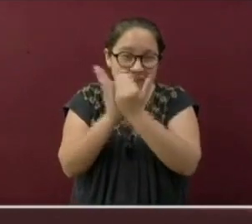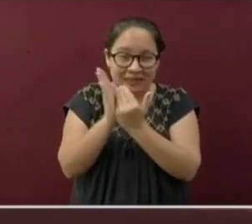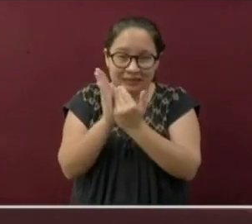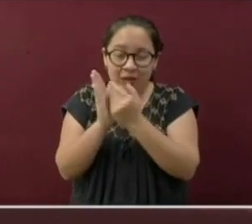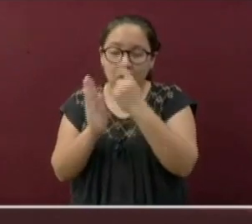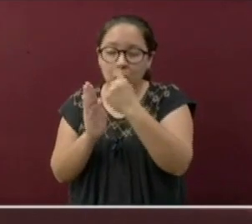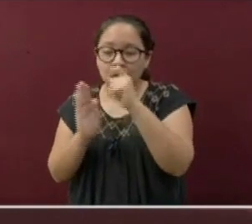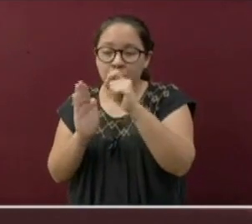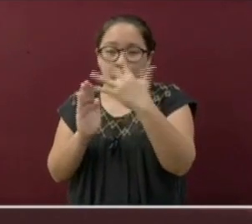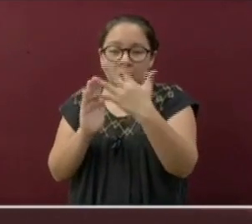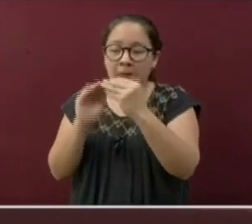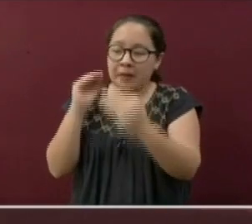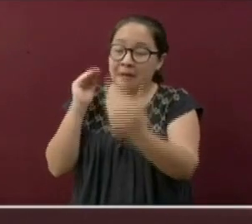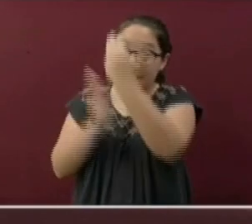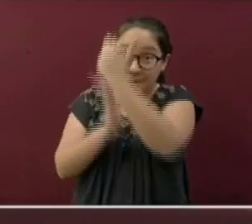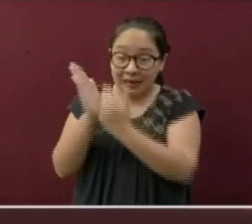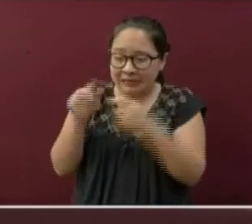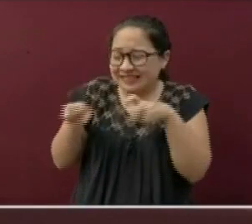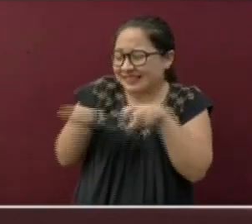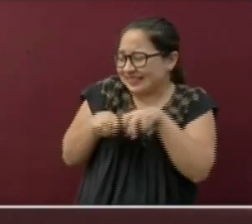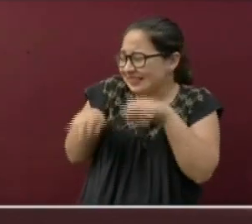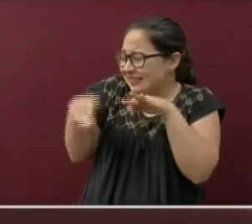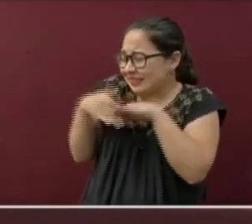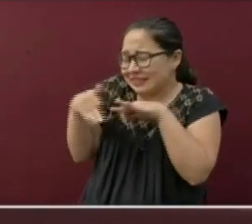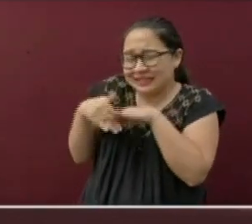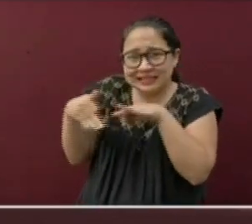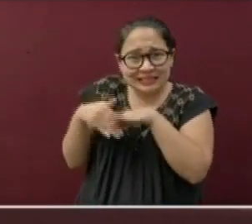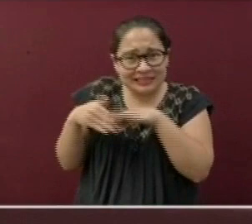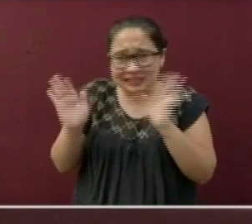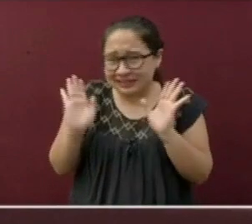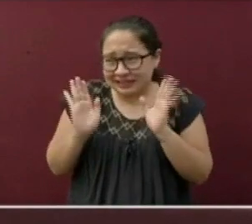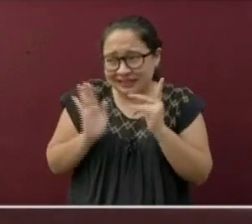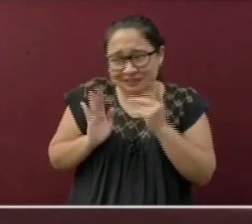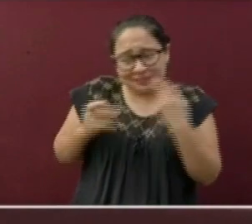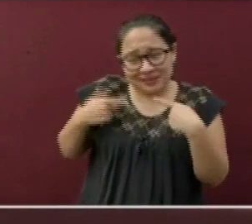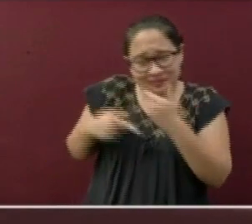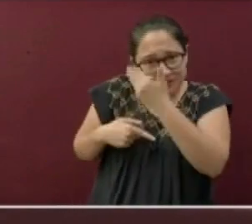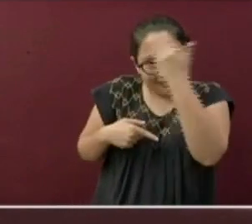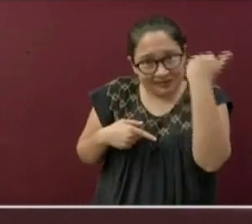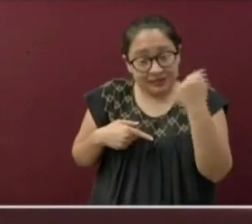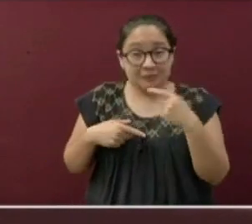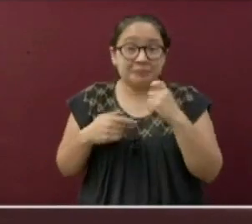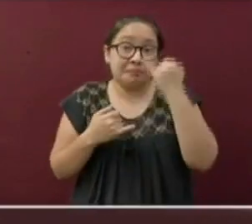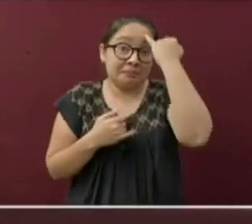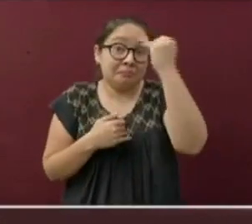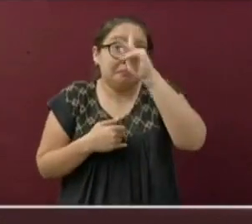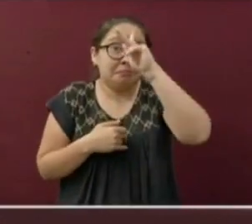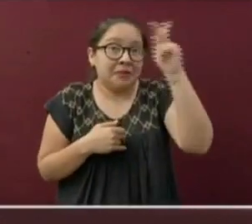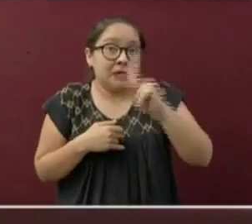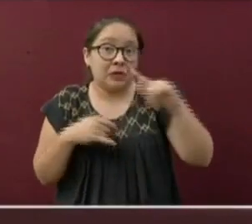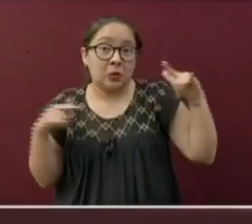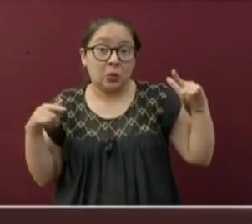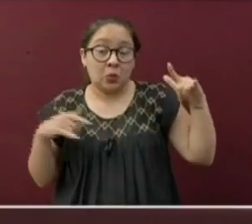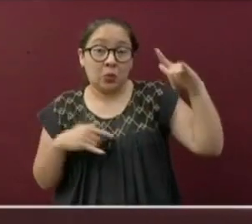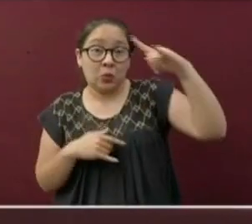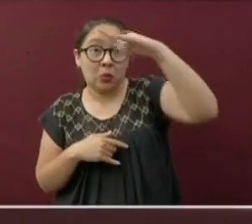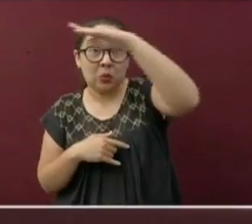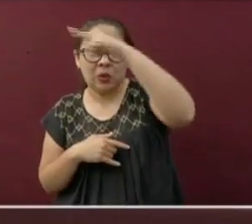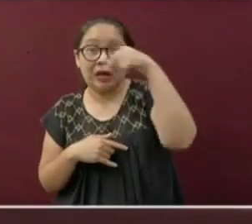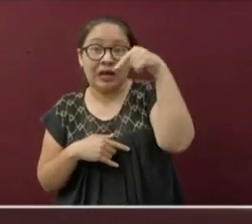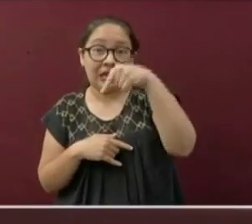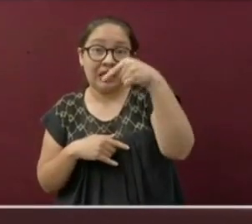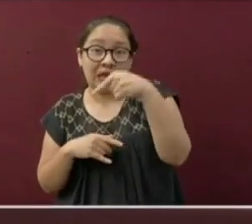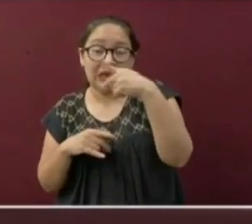pasajeros. Y viajar en avión no es menos riesgoso. Exige pasar tiempo en las filas de los